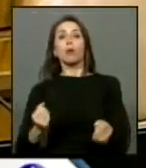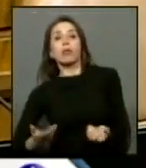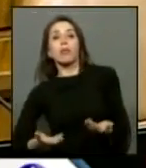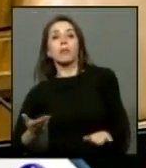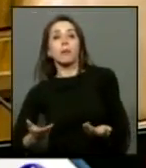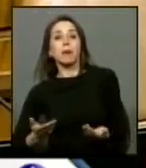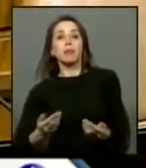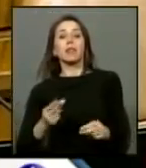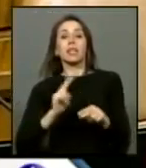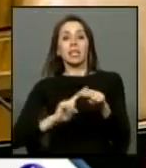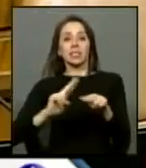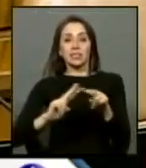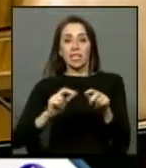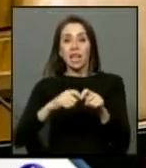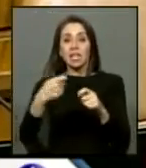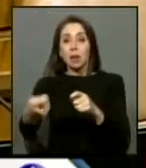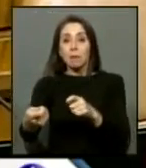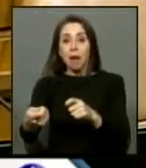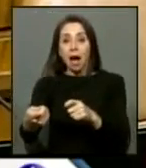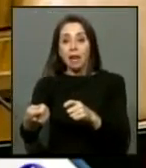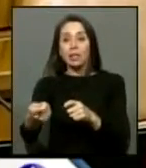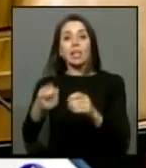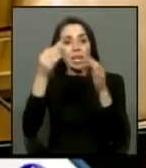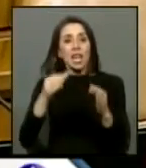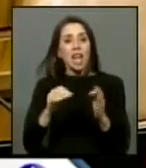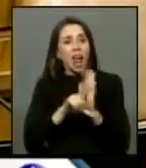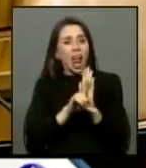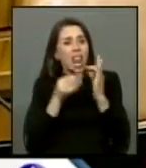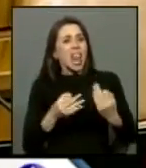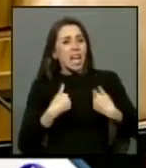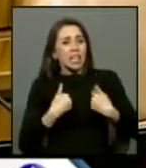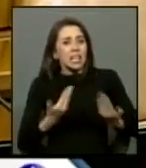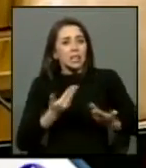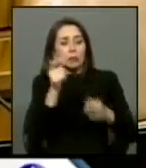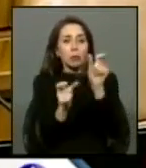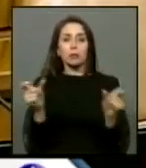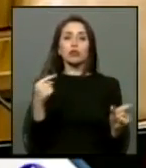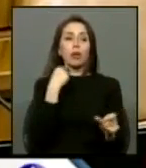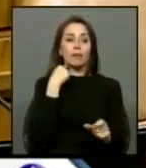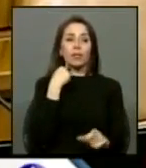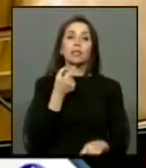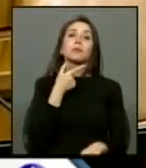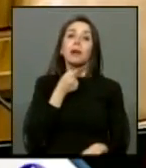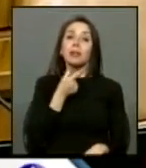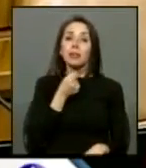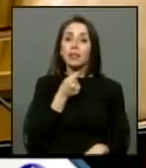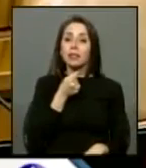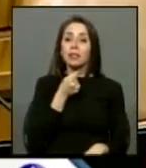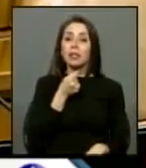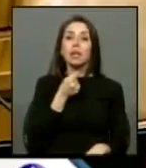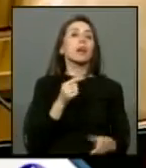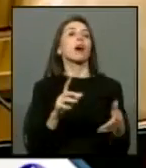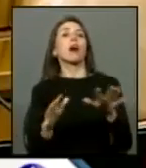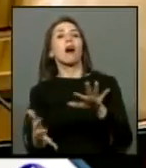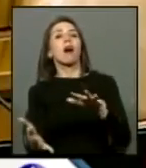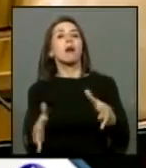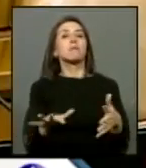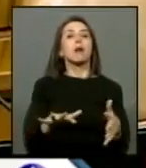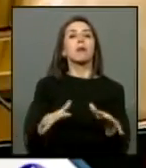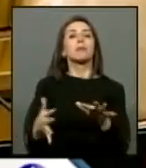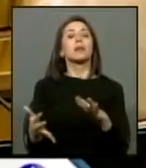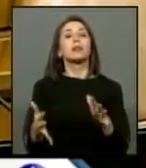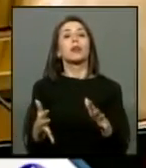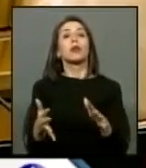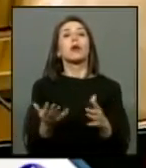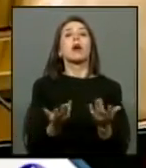la reparación la legítima aspiración de las víctimas está relativizada por el